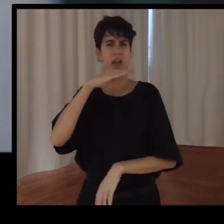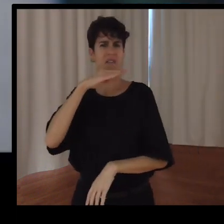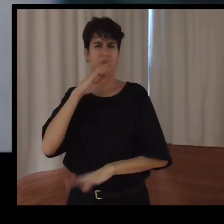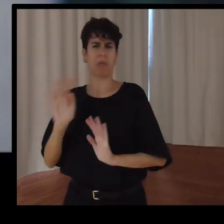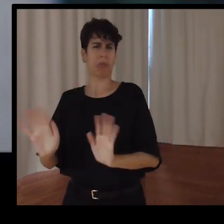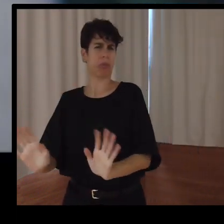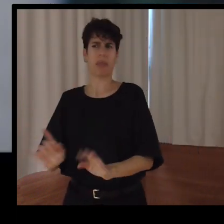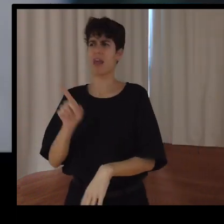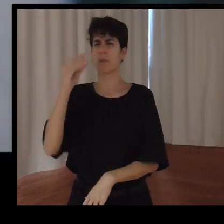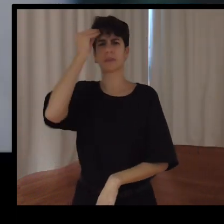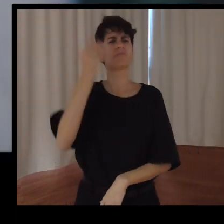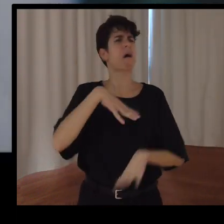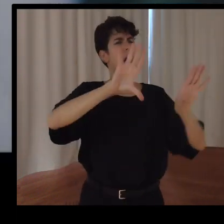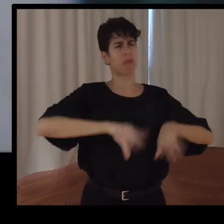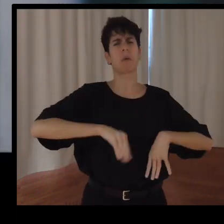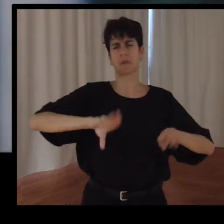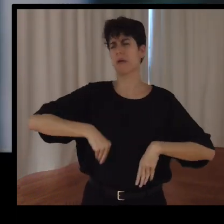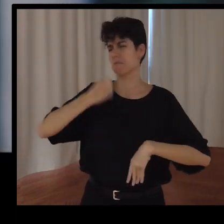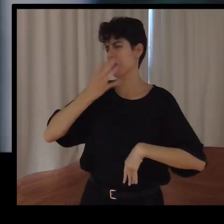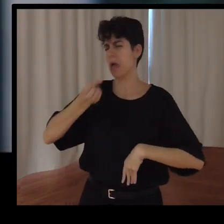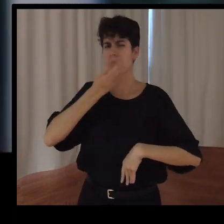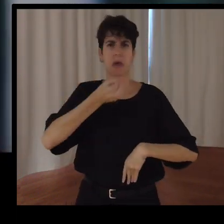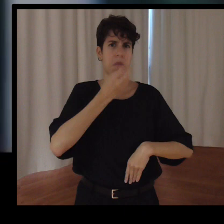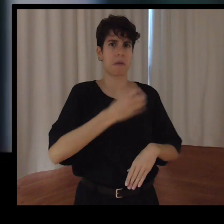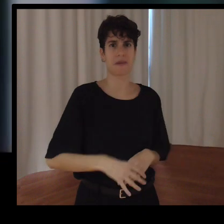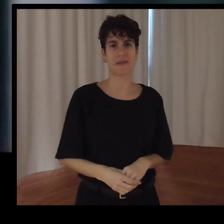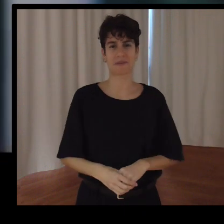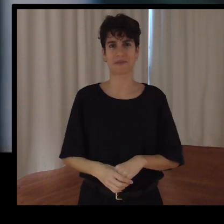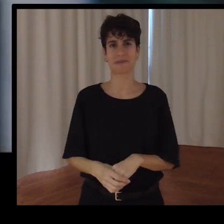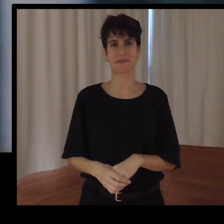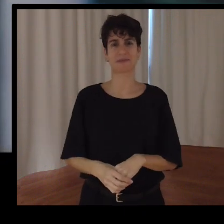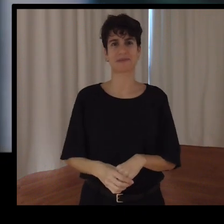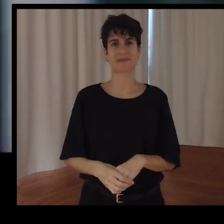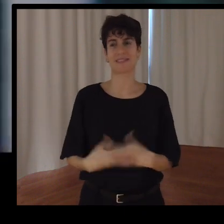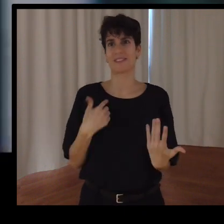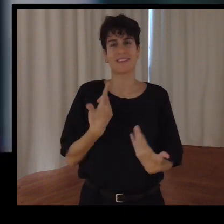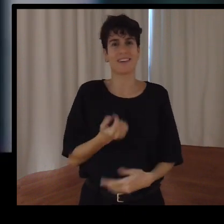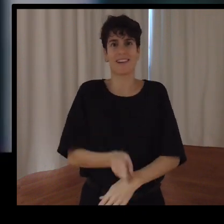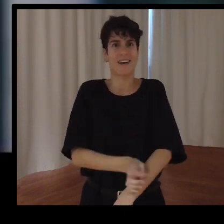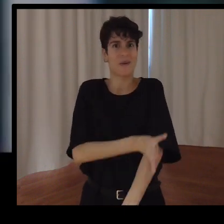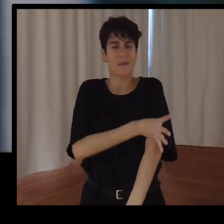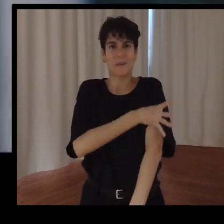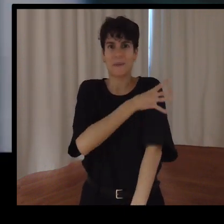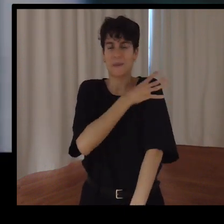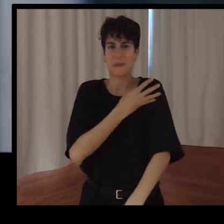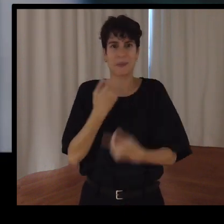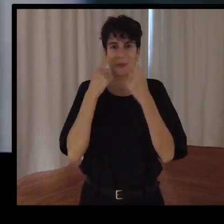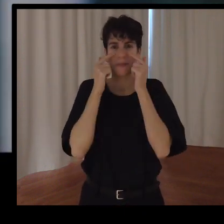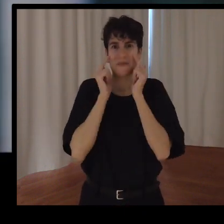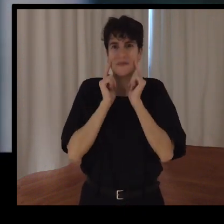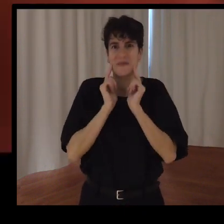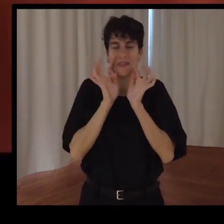le parece bien. Es que... Es que me emociono, ¿eh? Porque... Porque es que